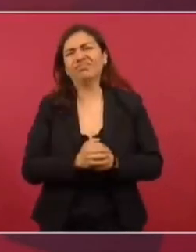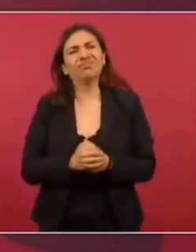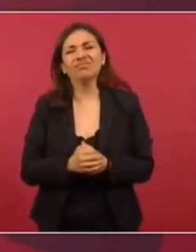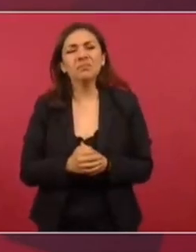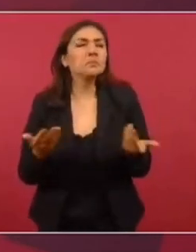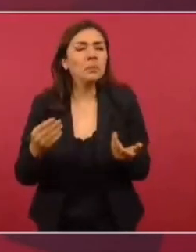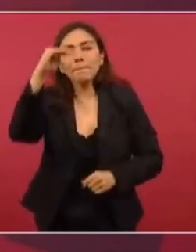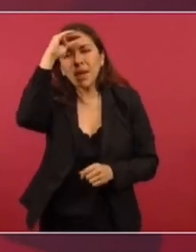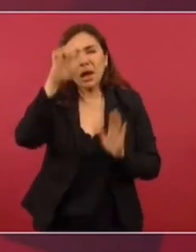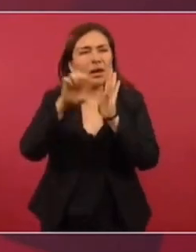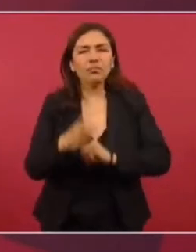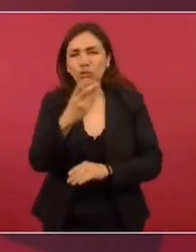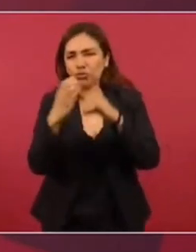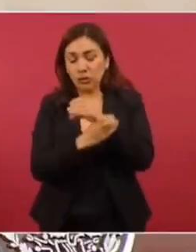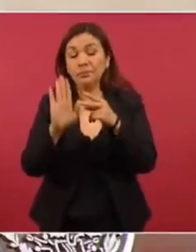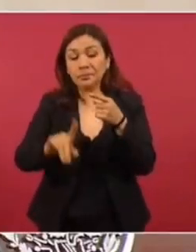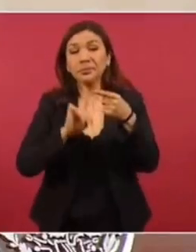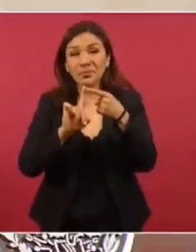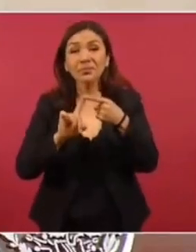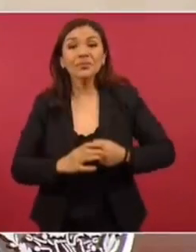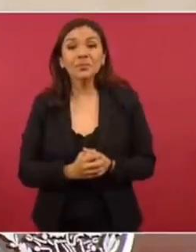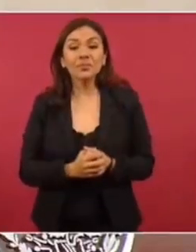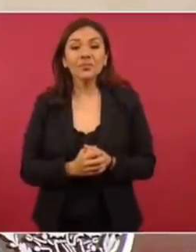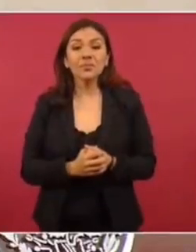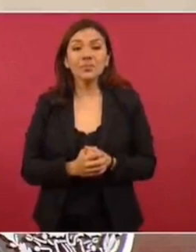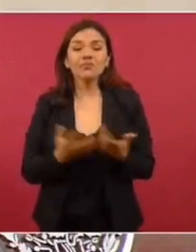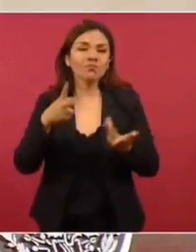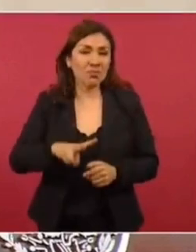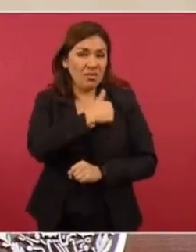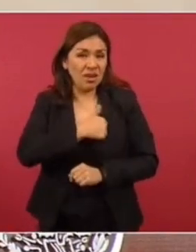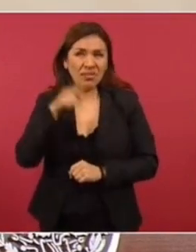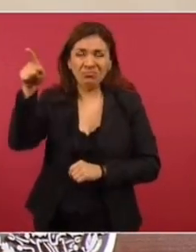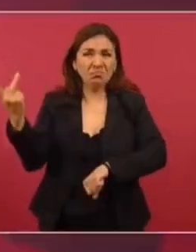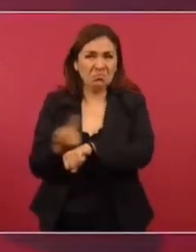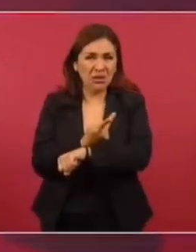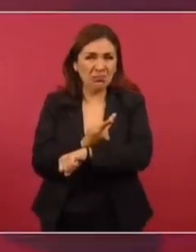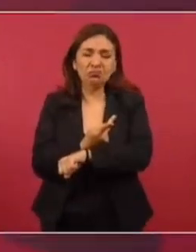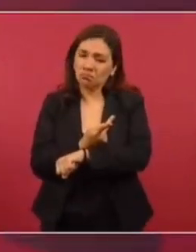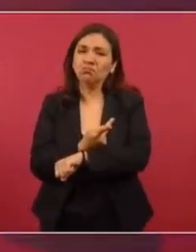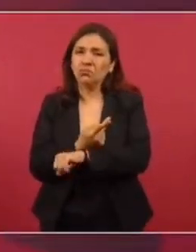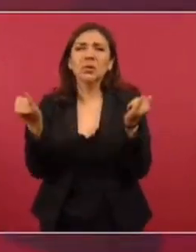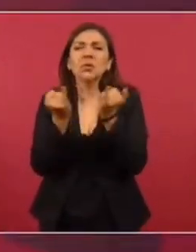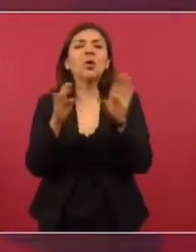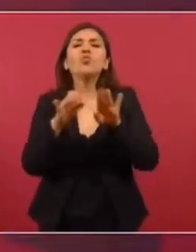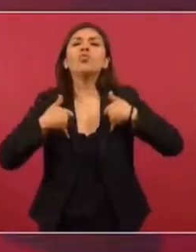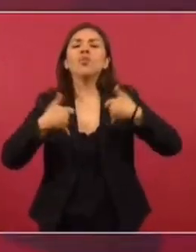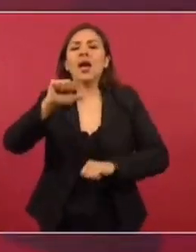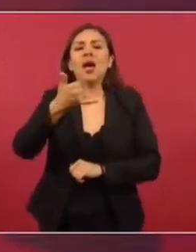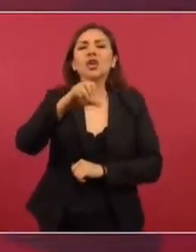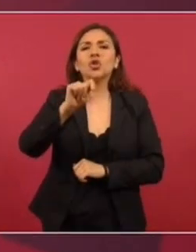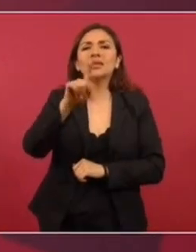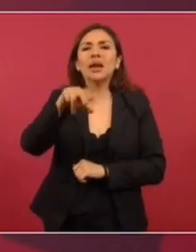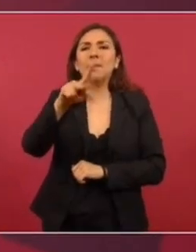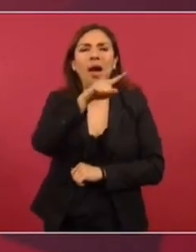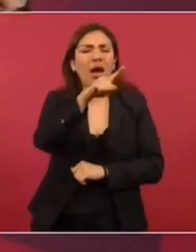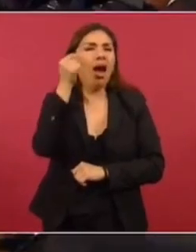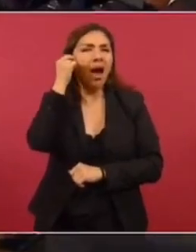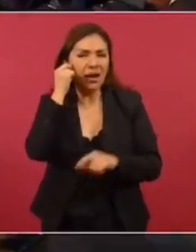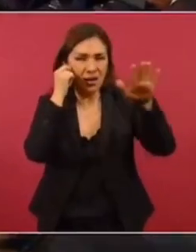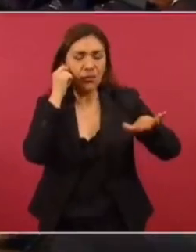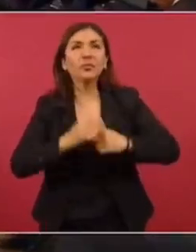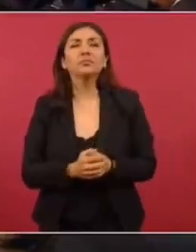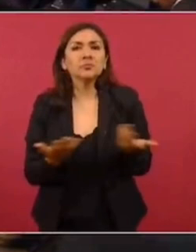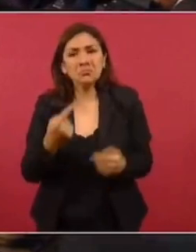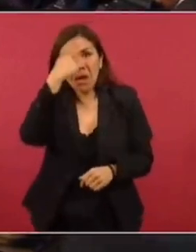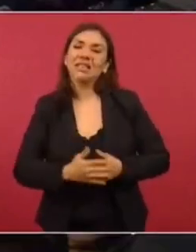Pensemos en dos cosas. Primero, lo que lamentablemente sucedió en Iguala con los jóvenes de Ayotzinapa. ¿Para qué?